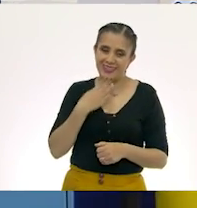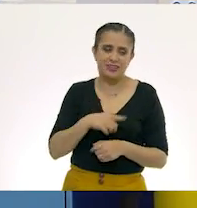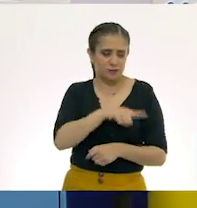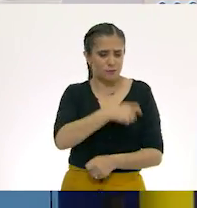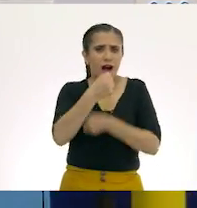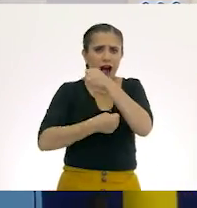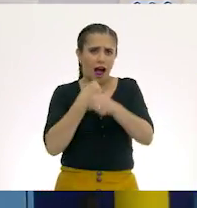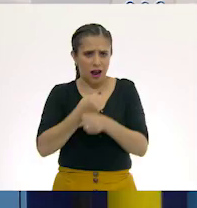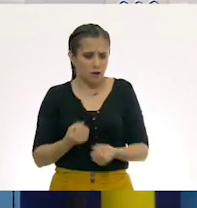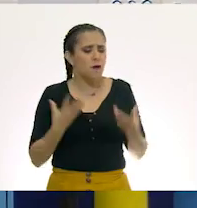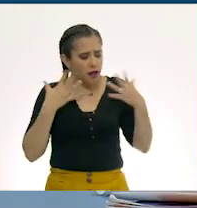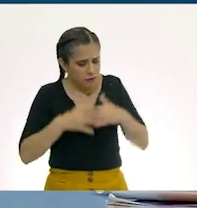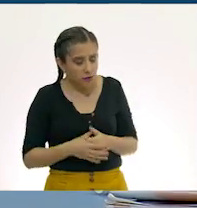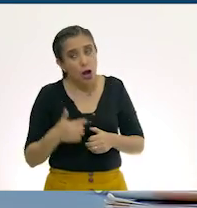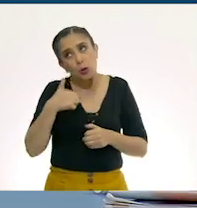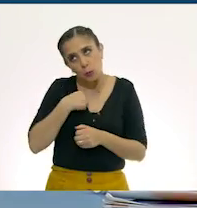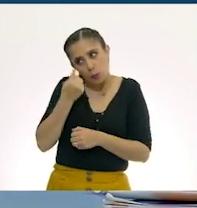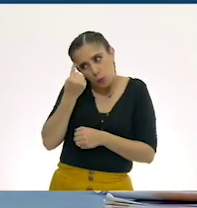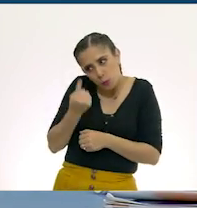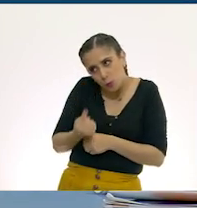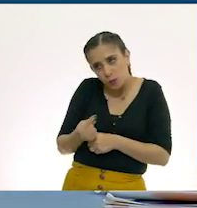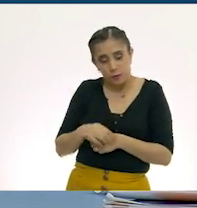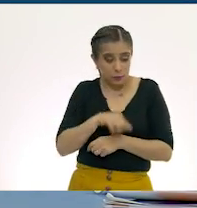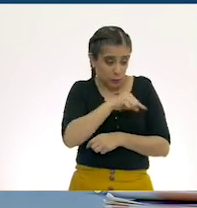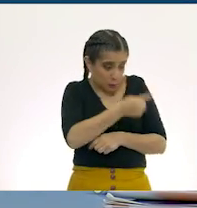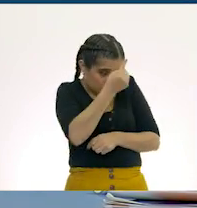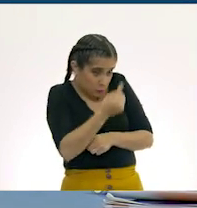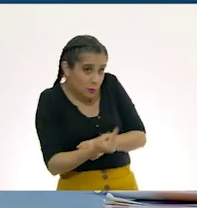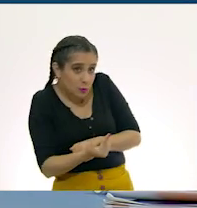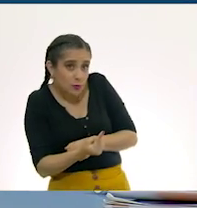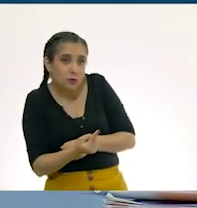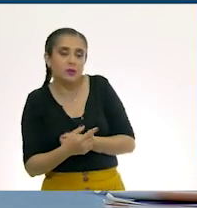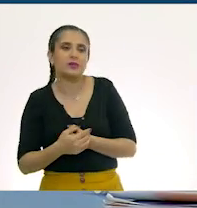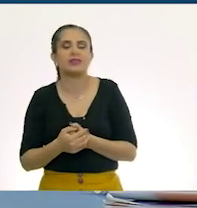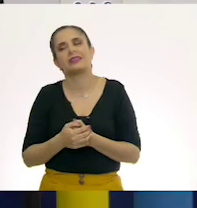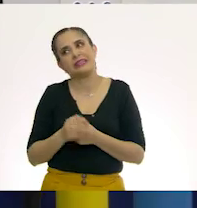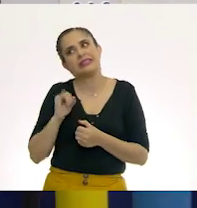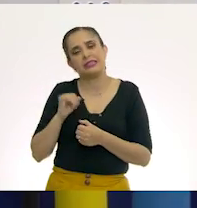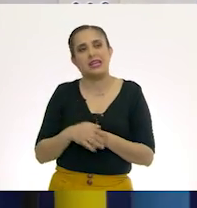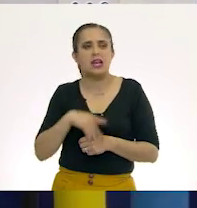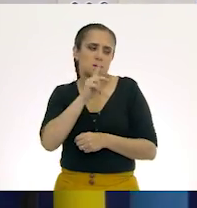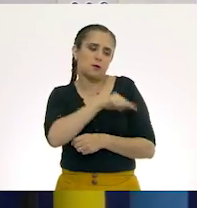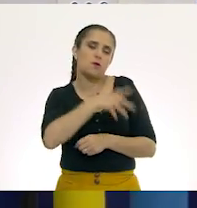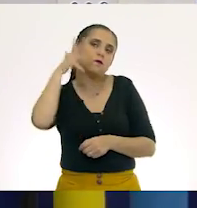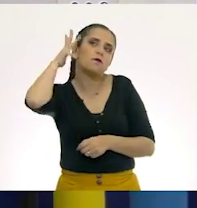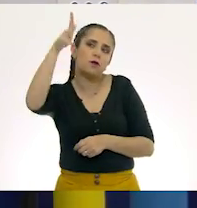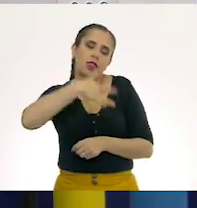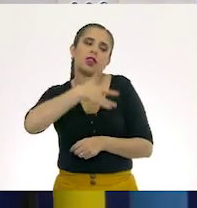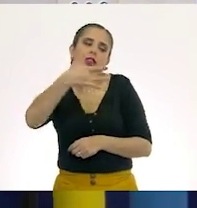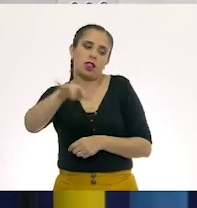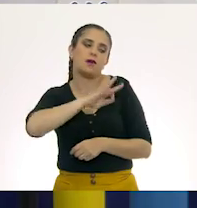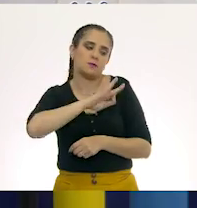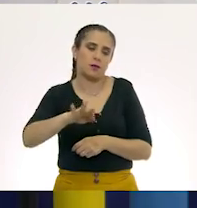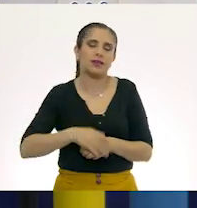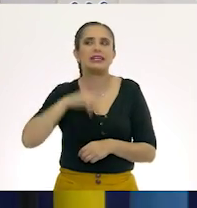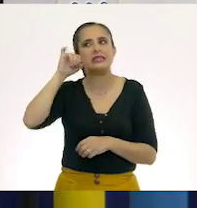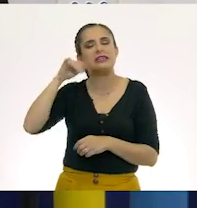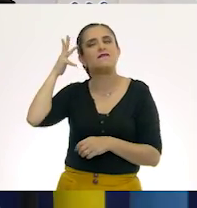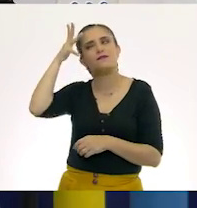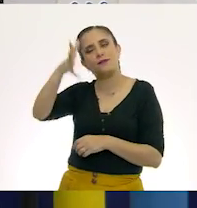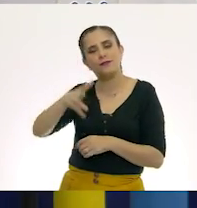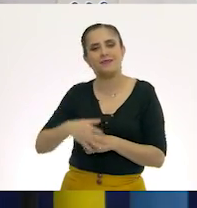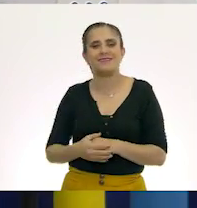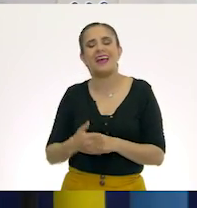edad tienes? Estoy chiquito todavía. ¿Estás chiquito? Bueno, pero sí te vas a enamorar algún día. ¿Algún día? Sí. Listo.